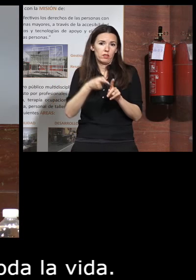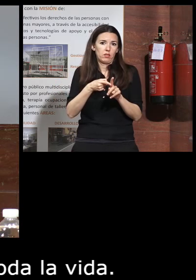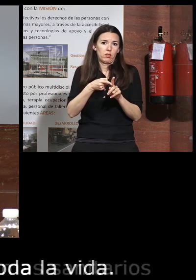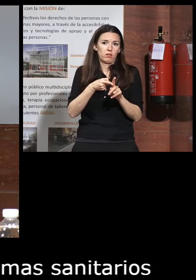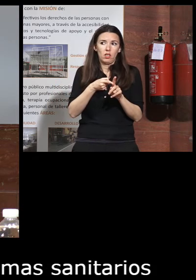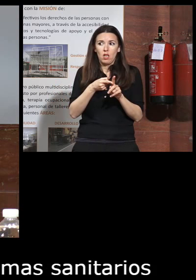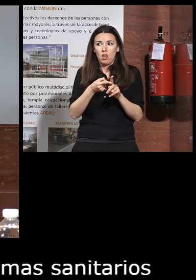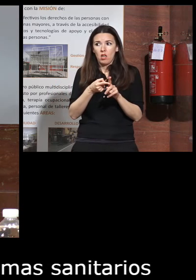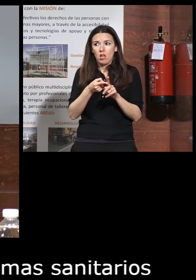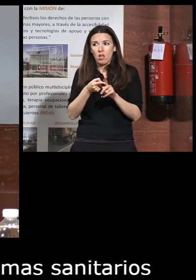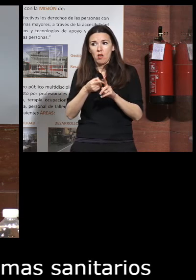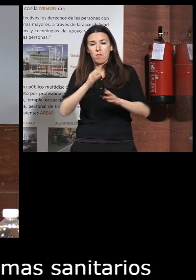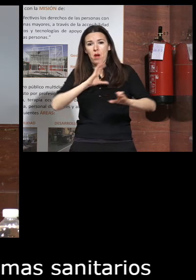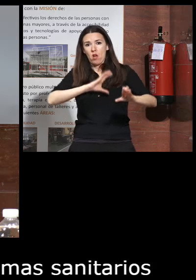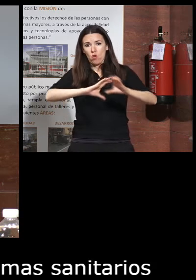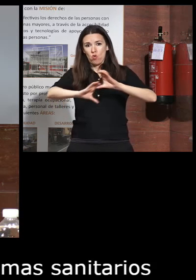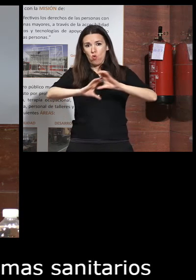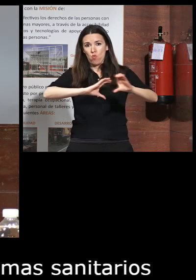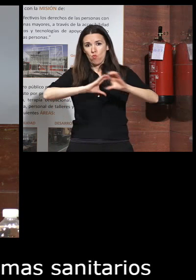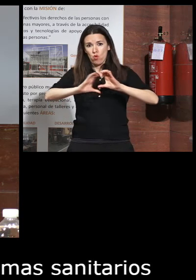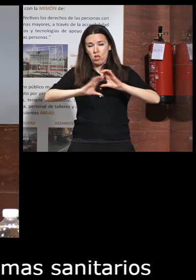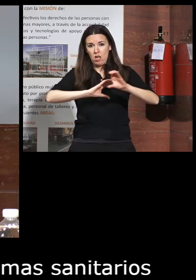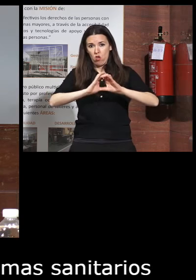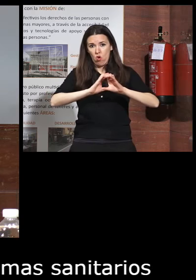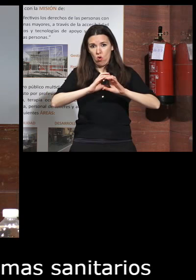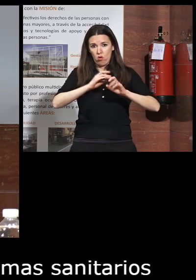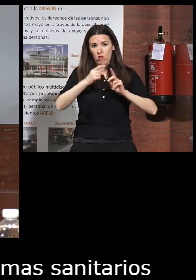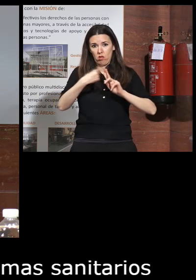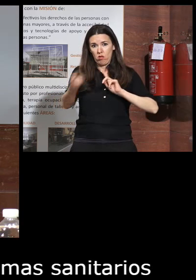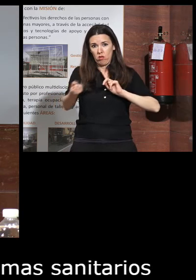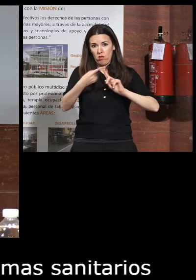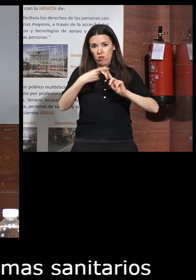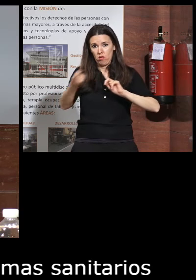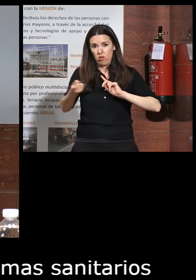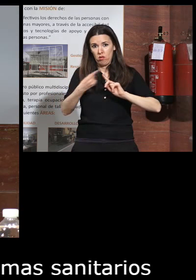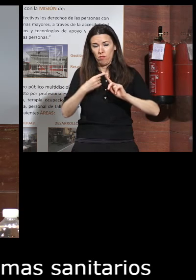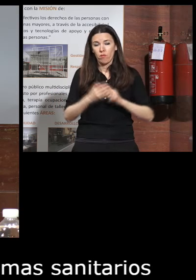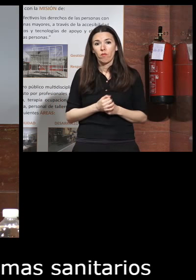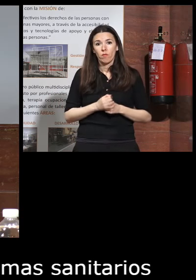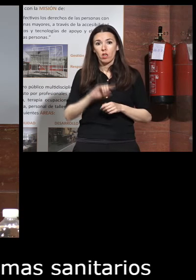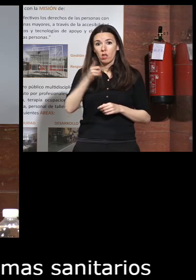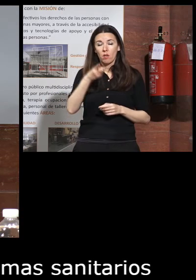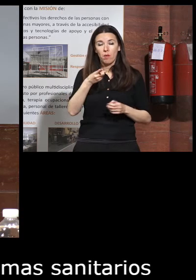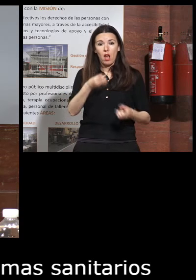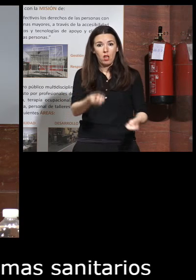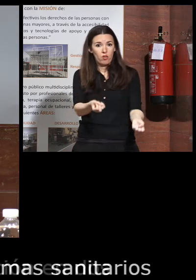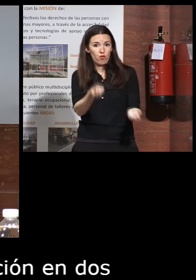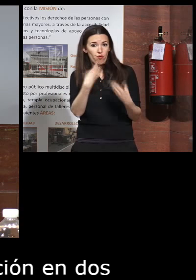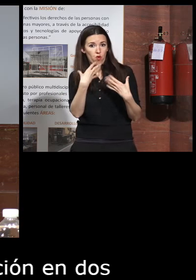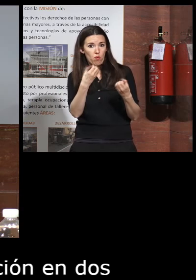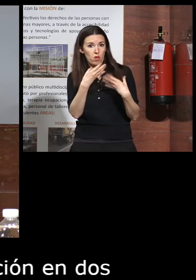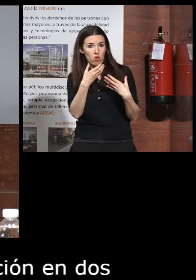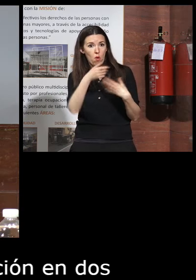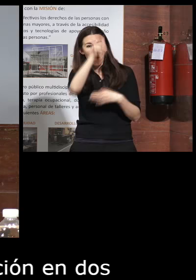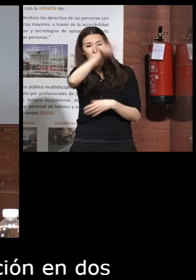vías de comunicación en dos sentidos en primer lugar para recibir información de las